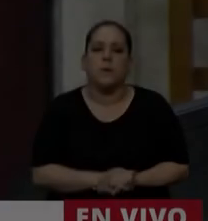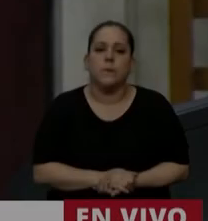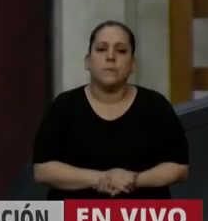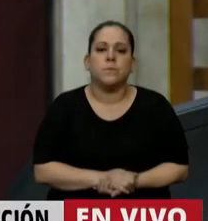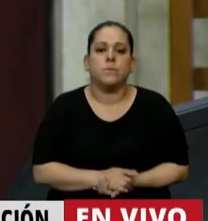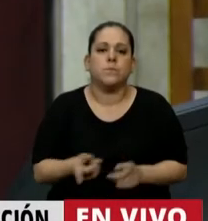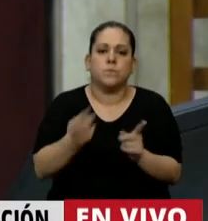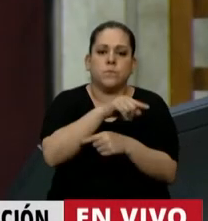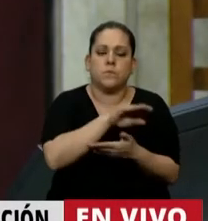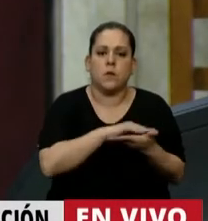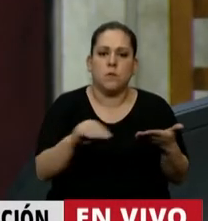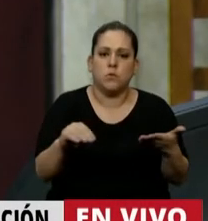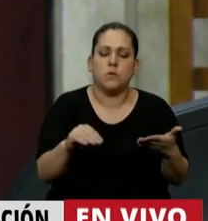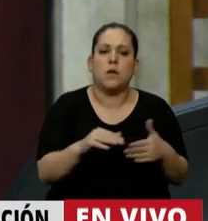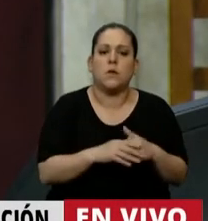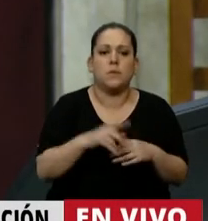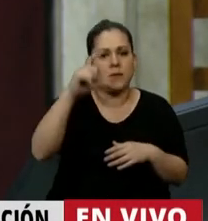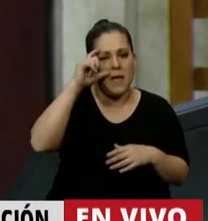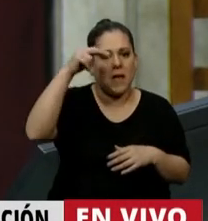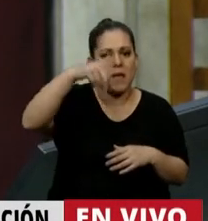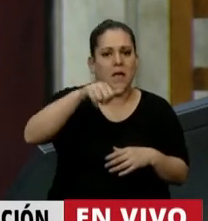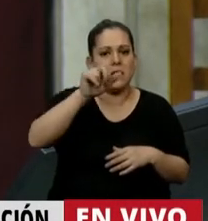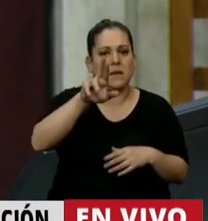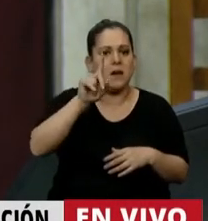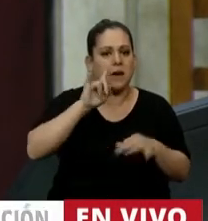En el uso de la palabra el diputado Jorge Enríquez.